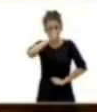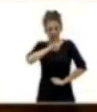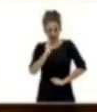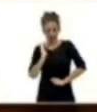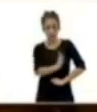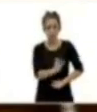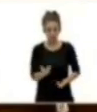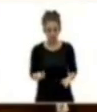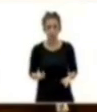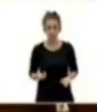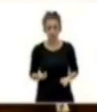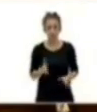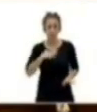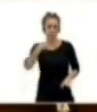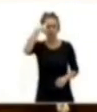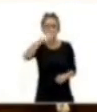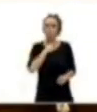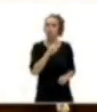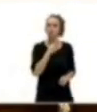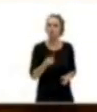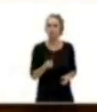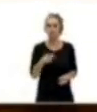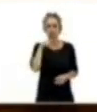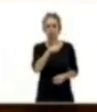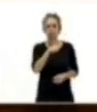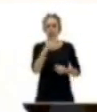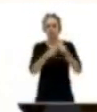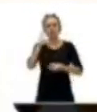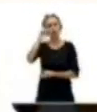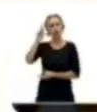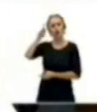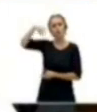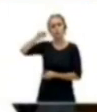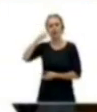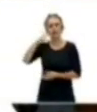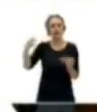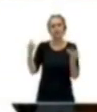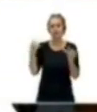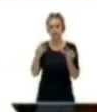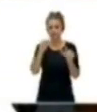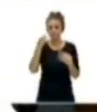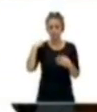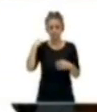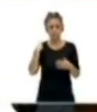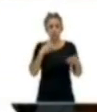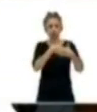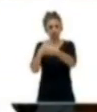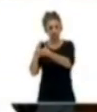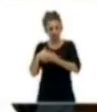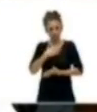territorio. Me gustaría saber qué va a hacer con la CONMAC si es que el quitar esas trabas burocráticas nos va